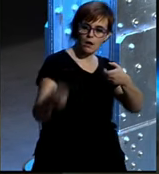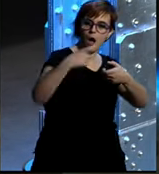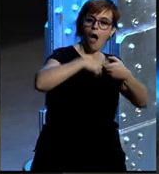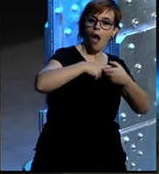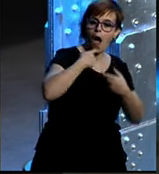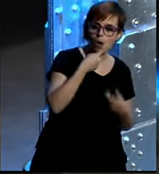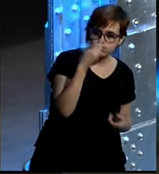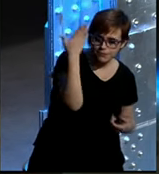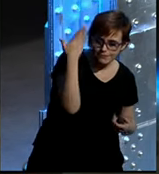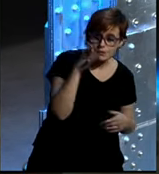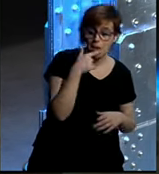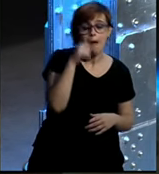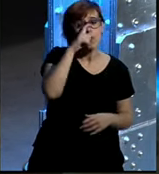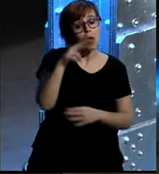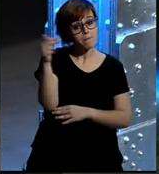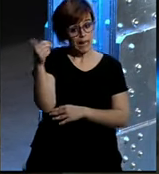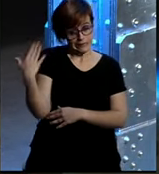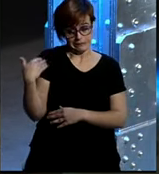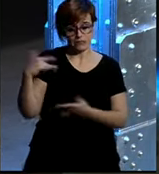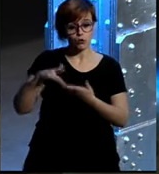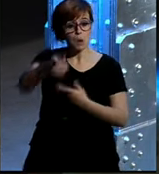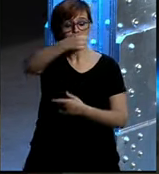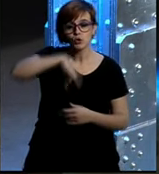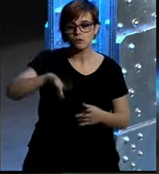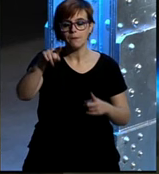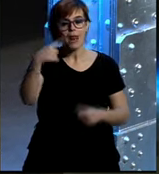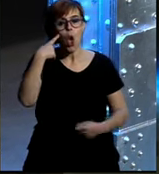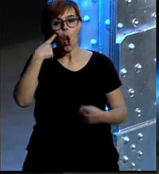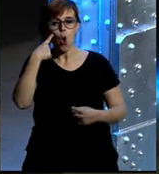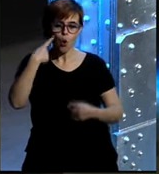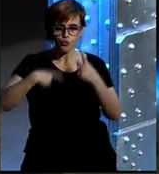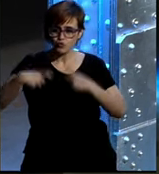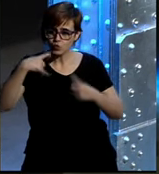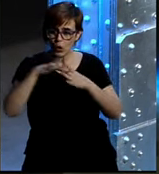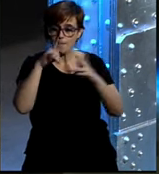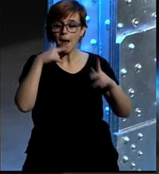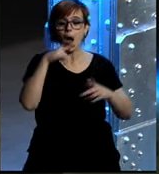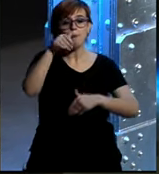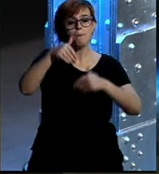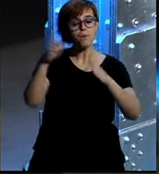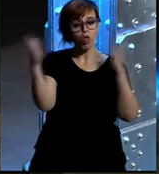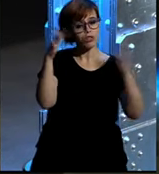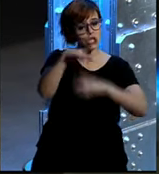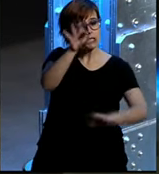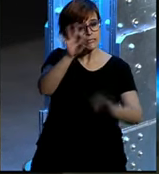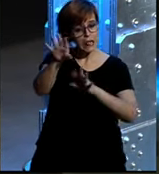mirad el viernes pasado yo también que estoy ahora mismo como consultor pero en varios procesos de selección el viernes pasado en un